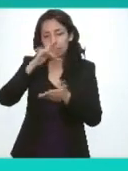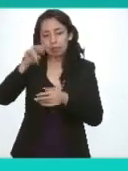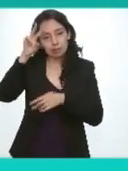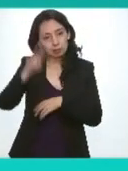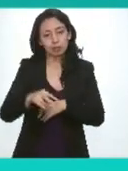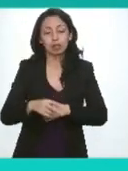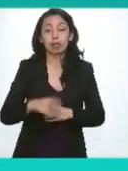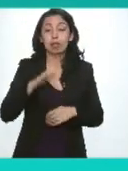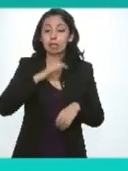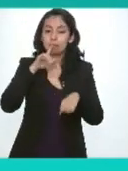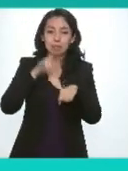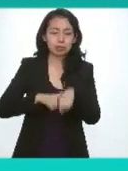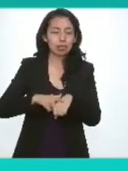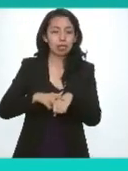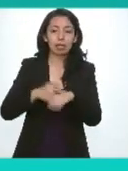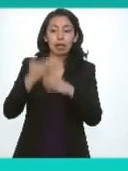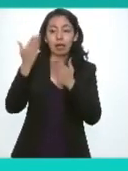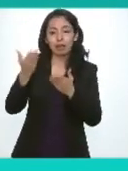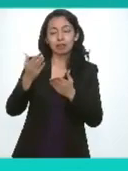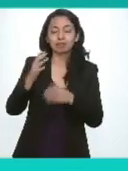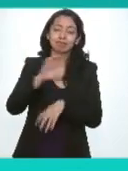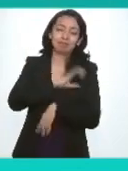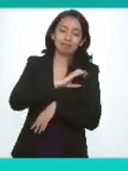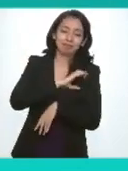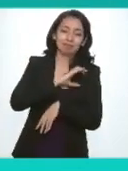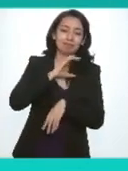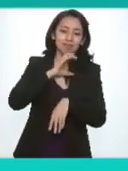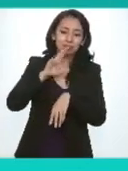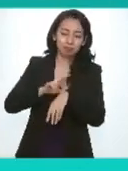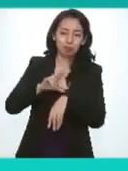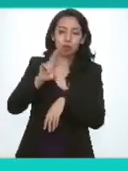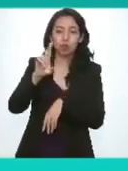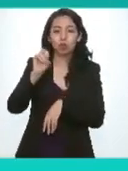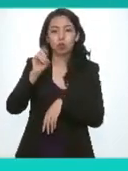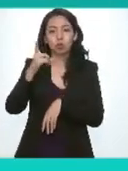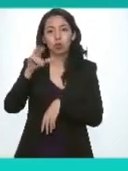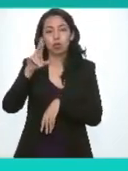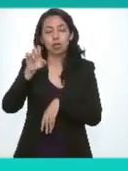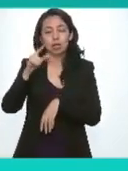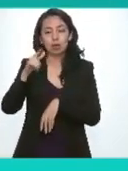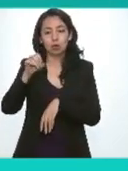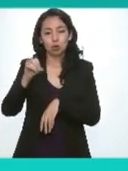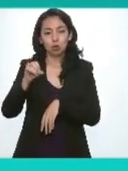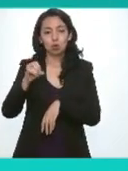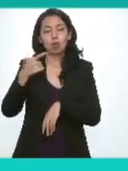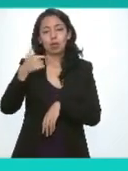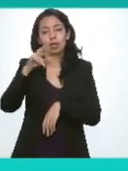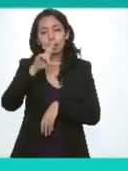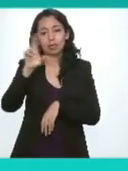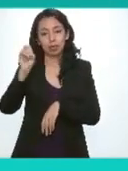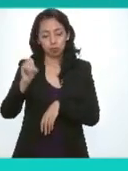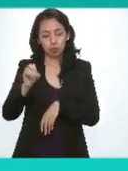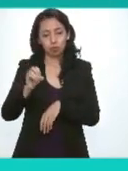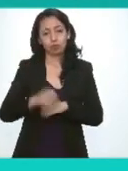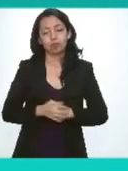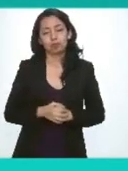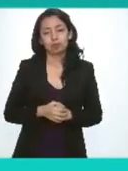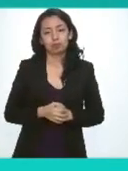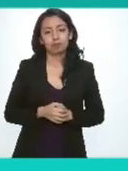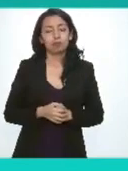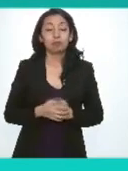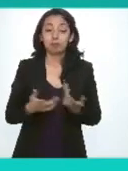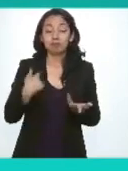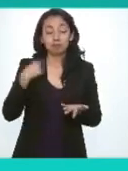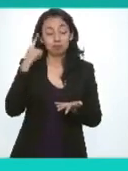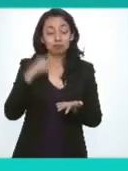especialmente querido coordinador Rodrigo Arístides Arístides Rodrigo Guerrero creo que este